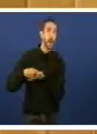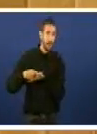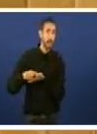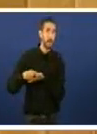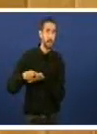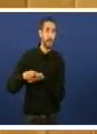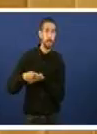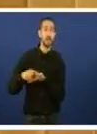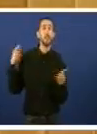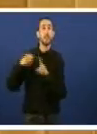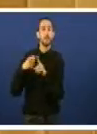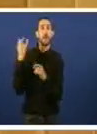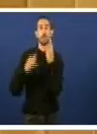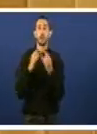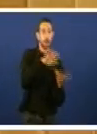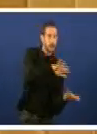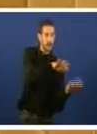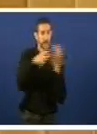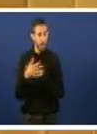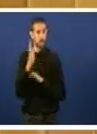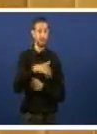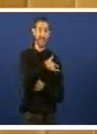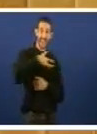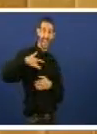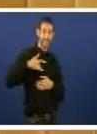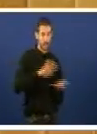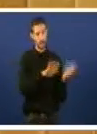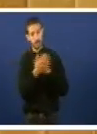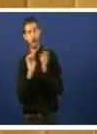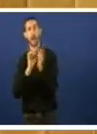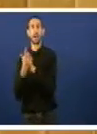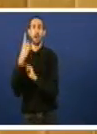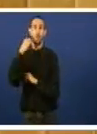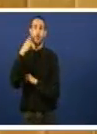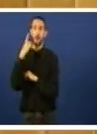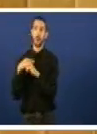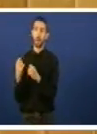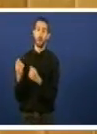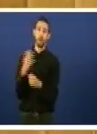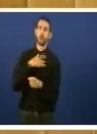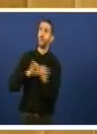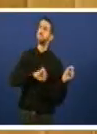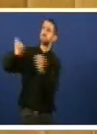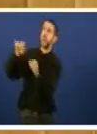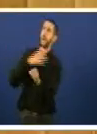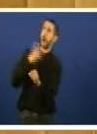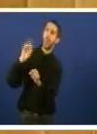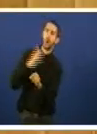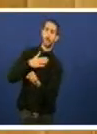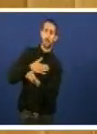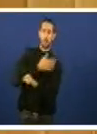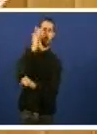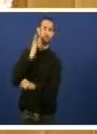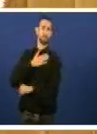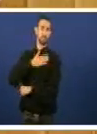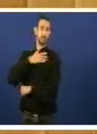se opusesen a conversión de Nova Caixa Galicia en banco, para que non se opusesen a expatriación do aforro galego. En definitiva,